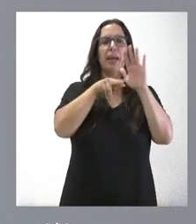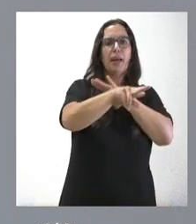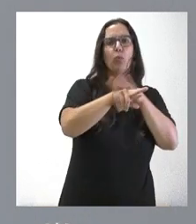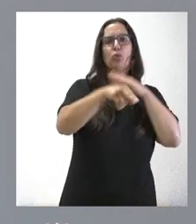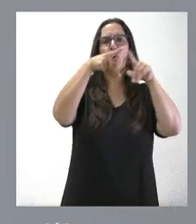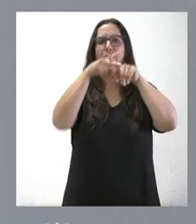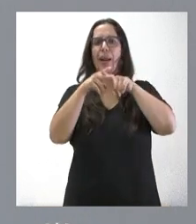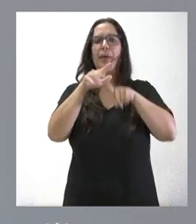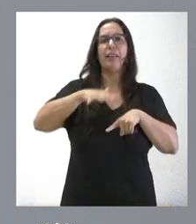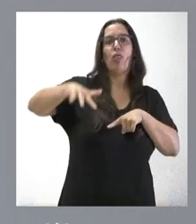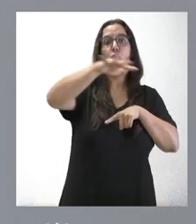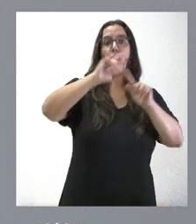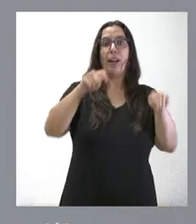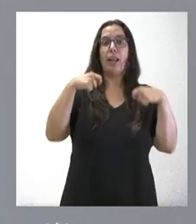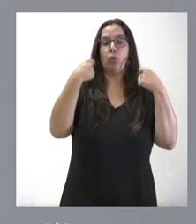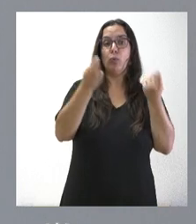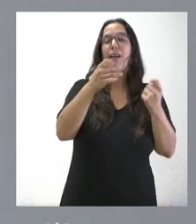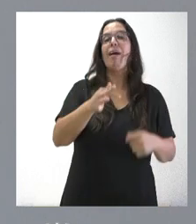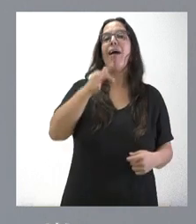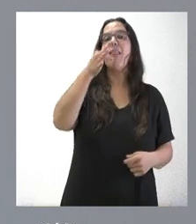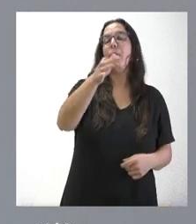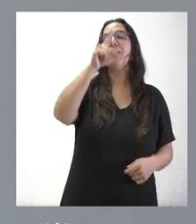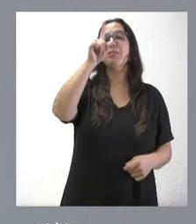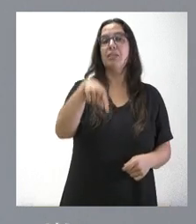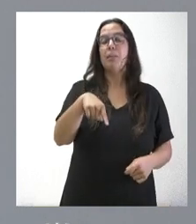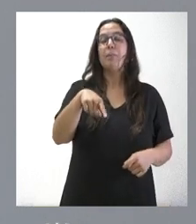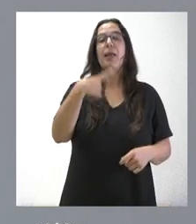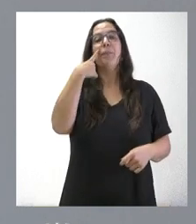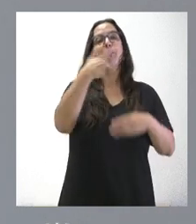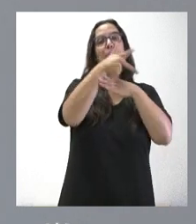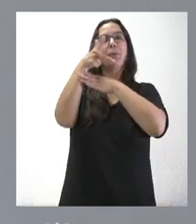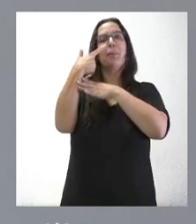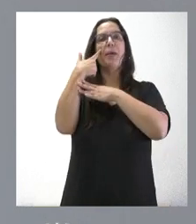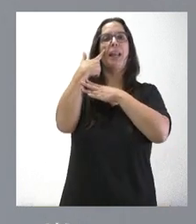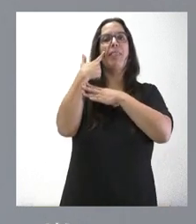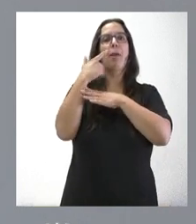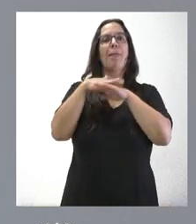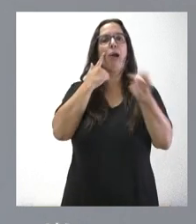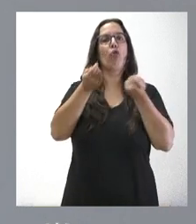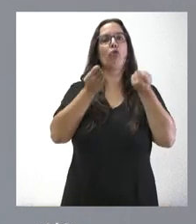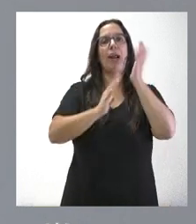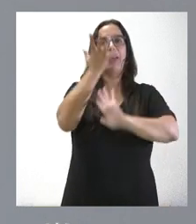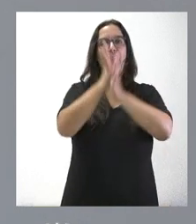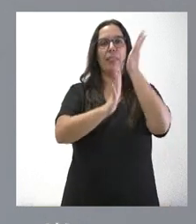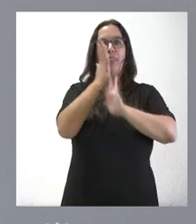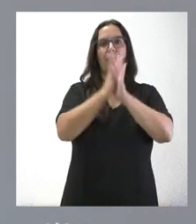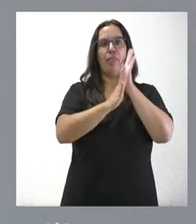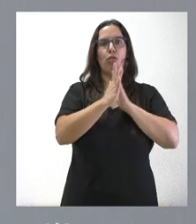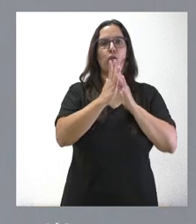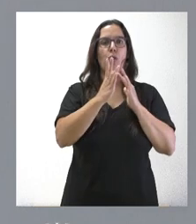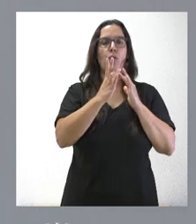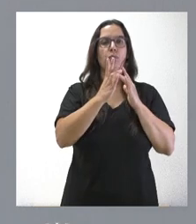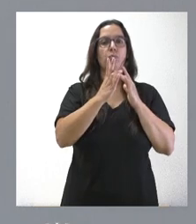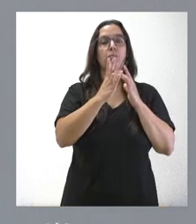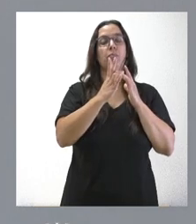naturales y, además, en las cámaras de vigilancia de los incendios. Son dos grandes bloques que van